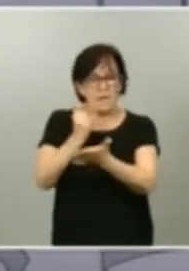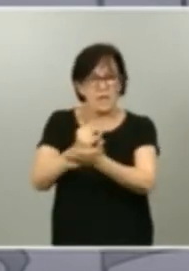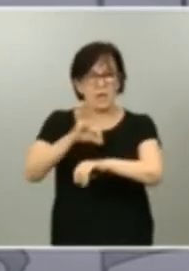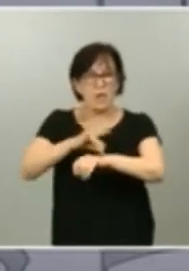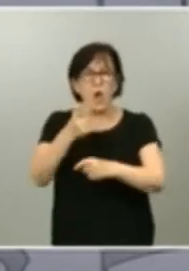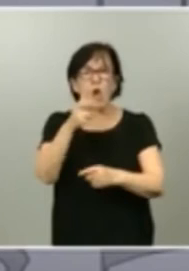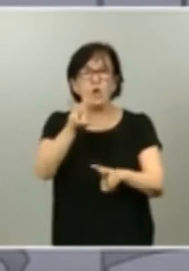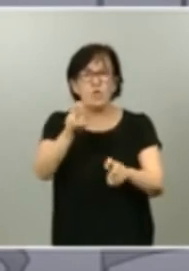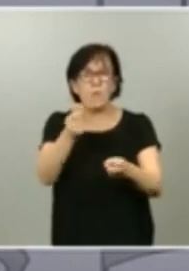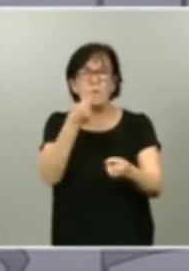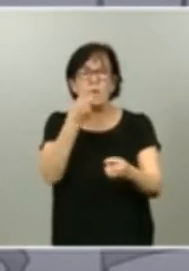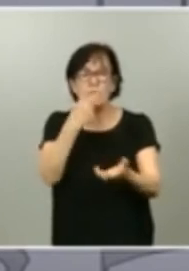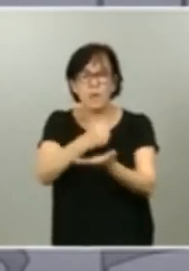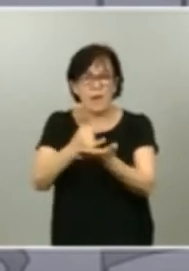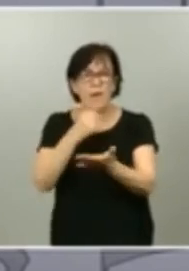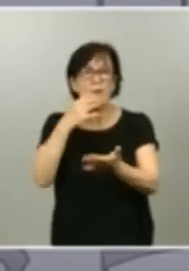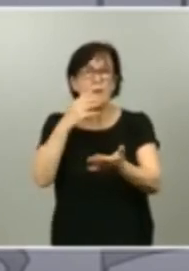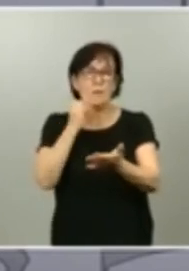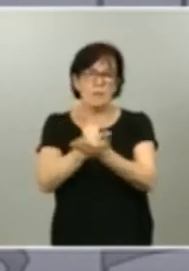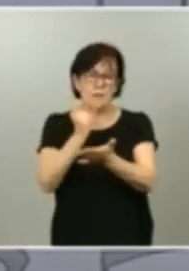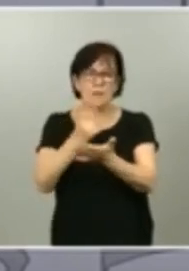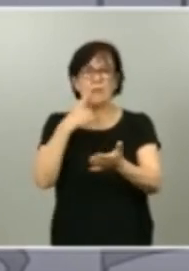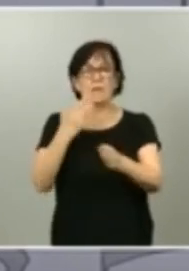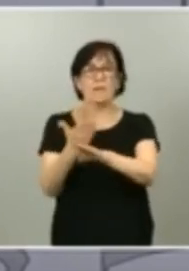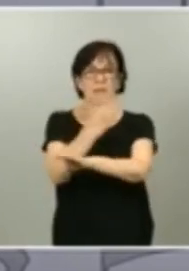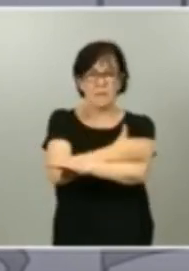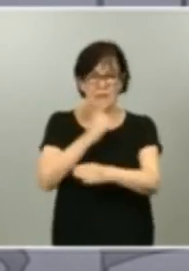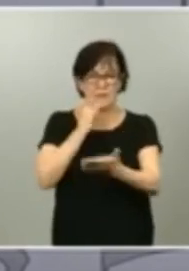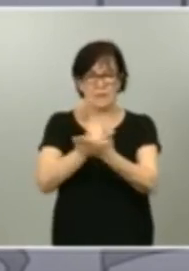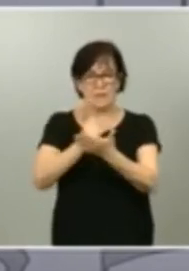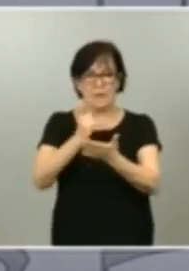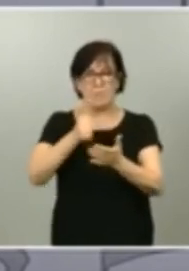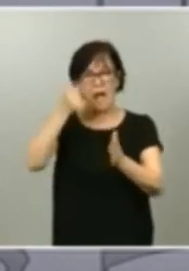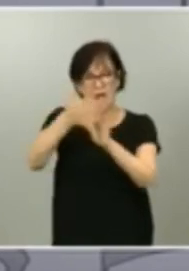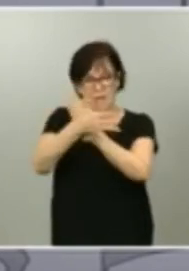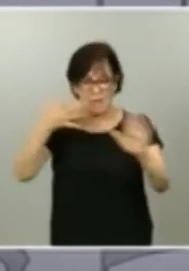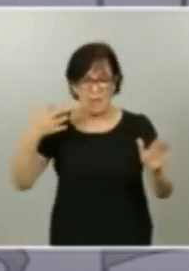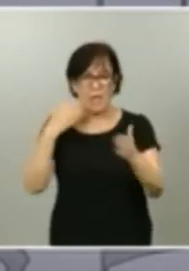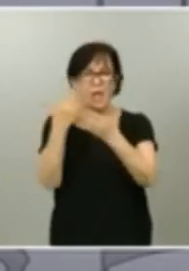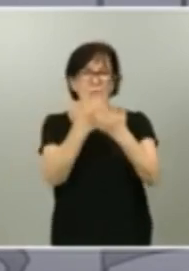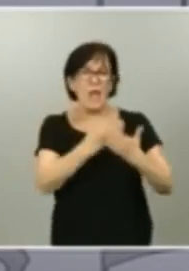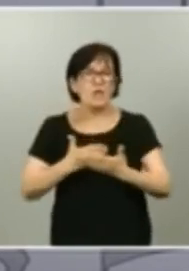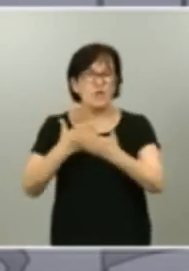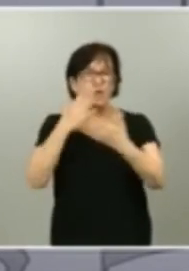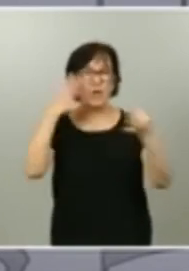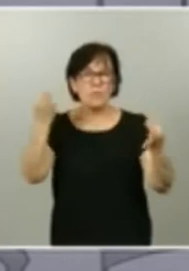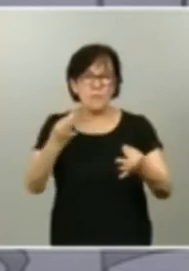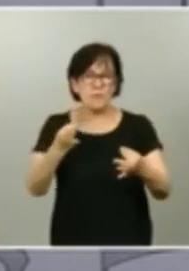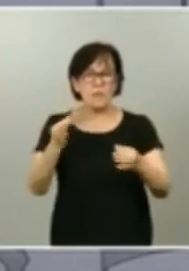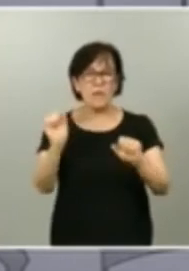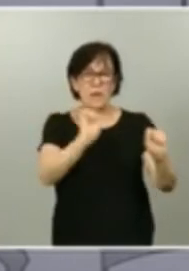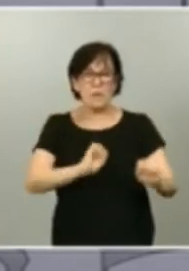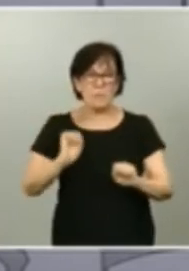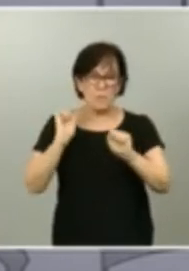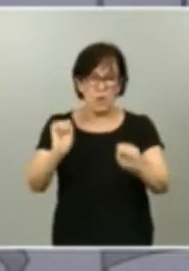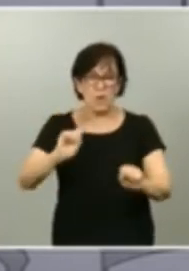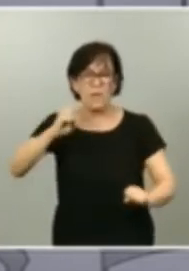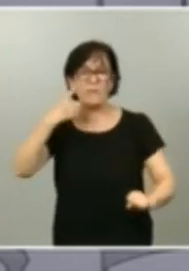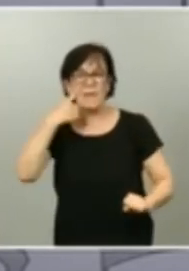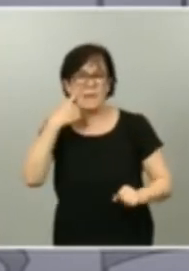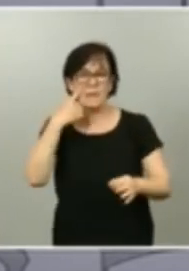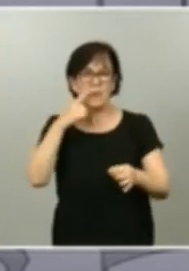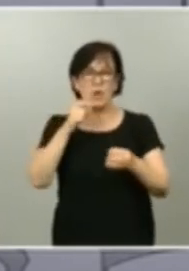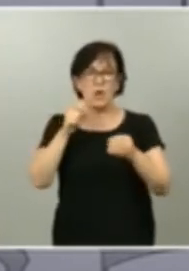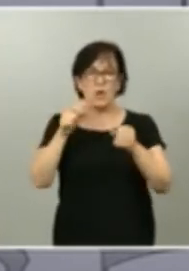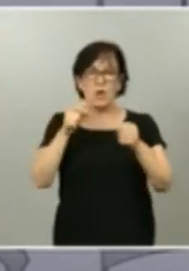diagnósticos mucho más rápidos estudios de factores de riesgo de inmunidad detección del virus en el aire uso de